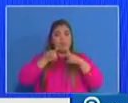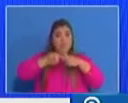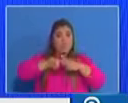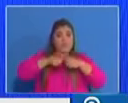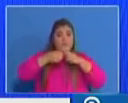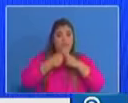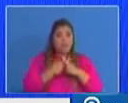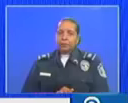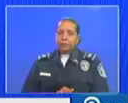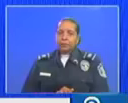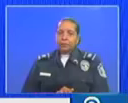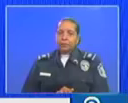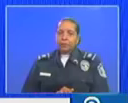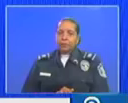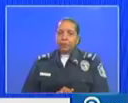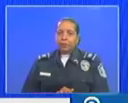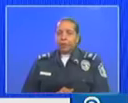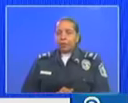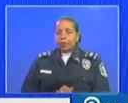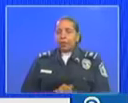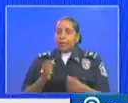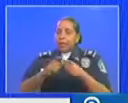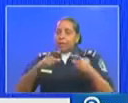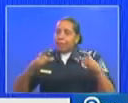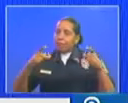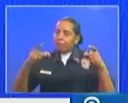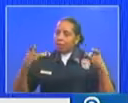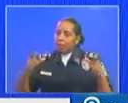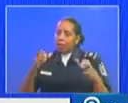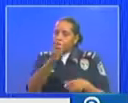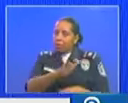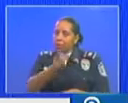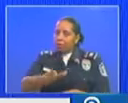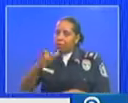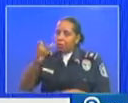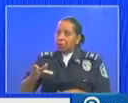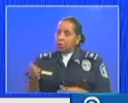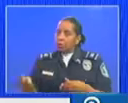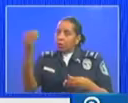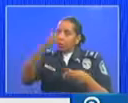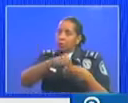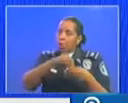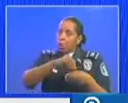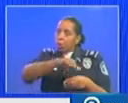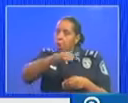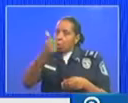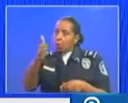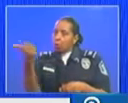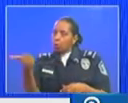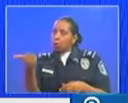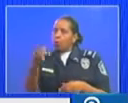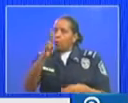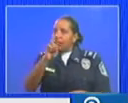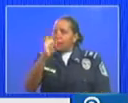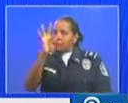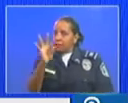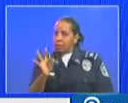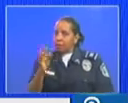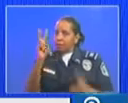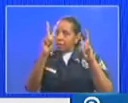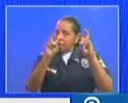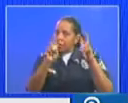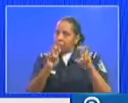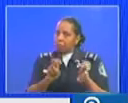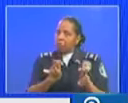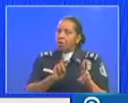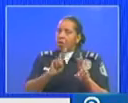de síntomas se ha incrementado por el ideal cuando incluimos otros indicadores como el RT relacionado